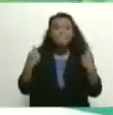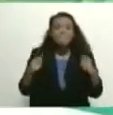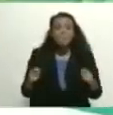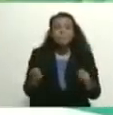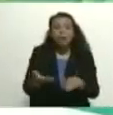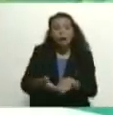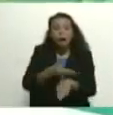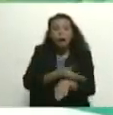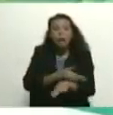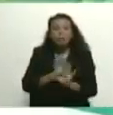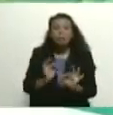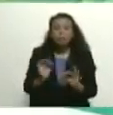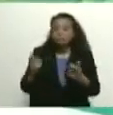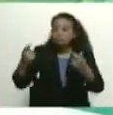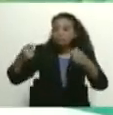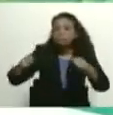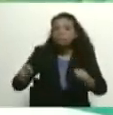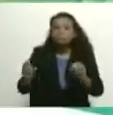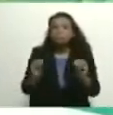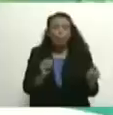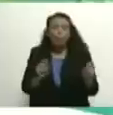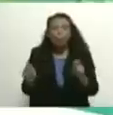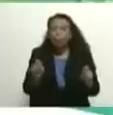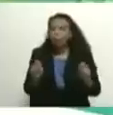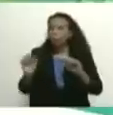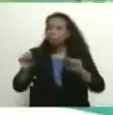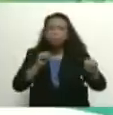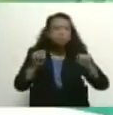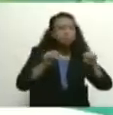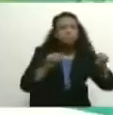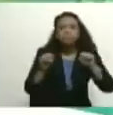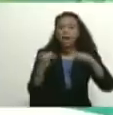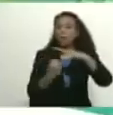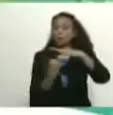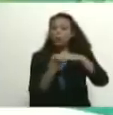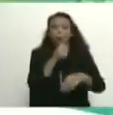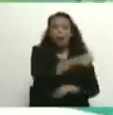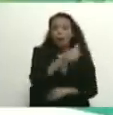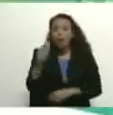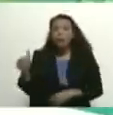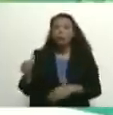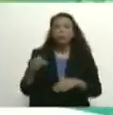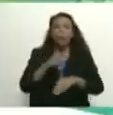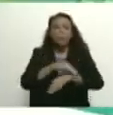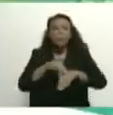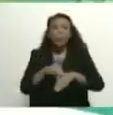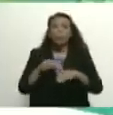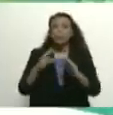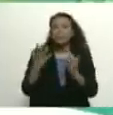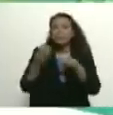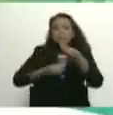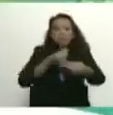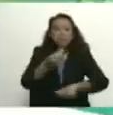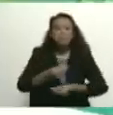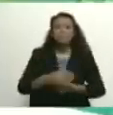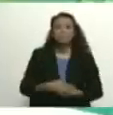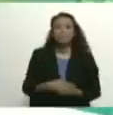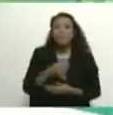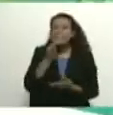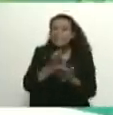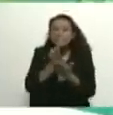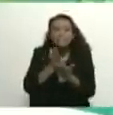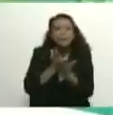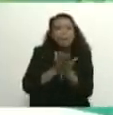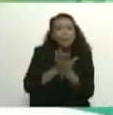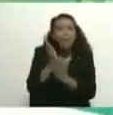Y tenemos que prepararnos como siempre lo hemos hecho. Como siempre lo hemos hecho. Siempre lo